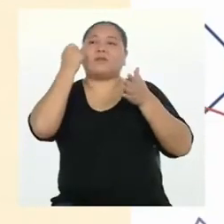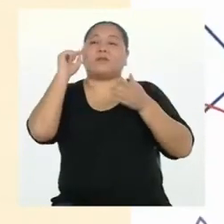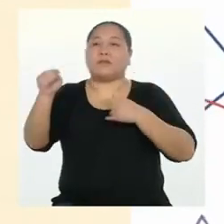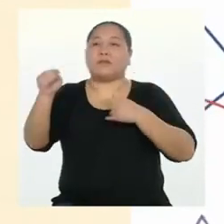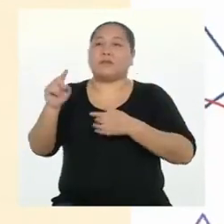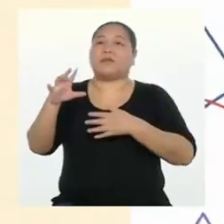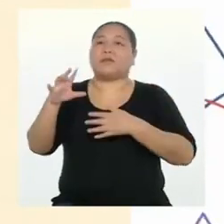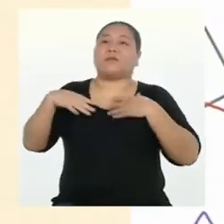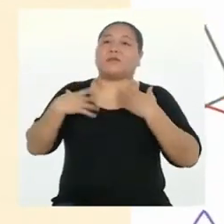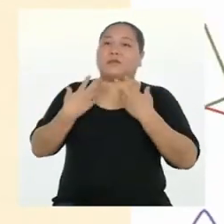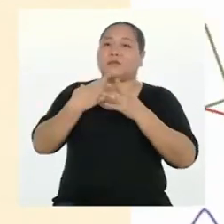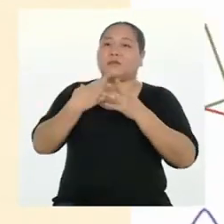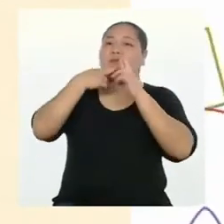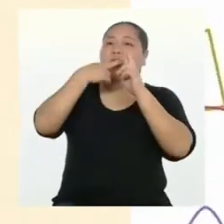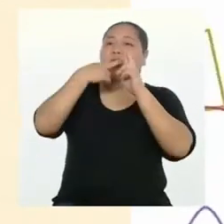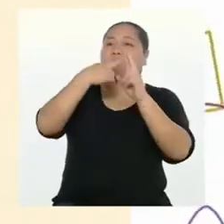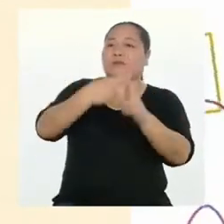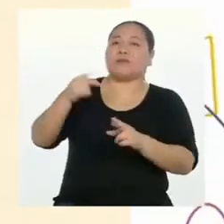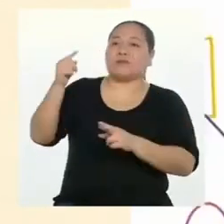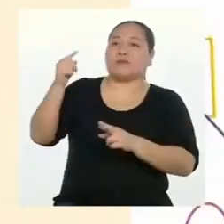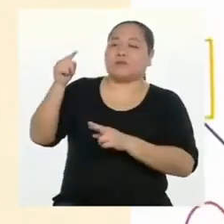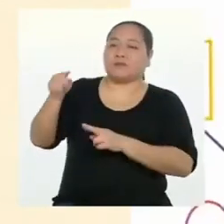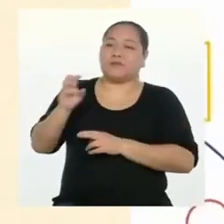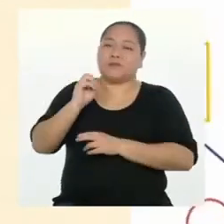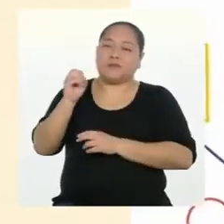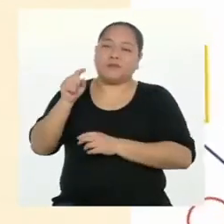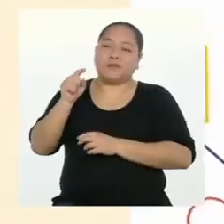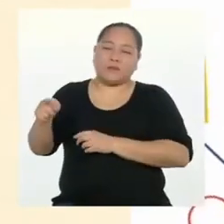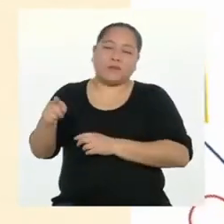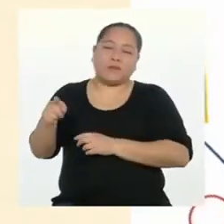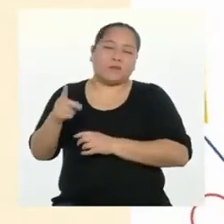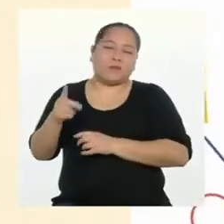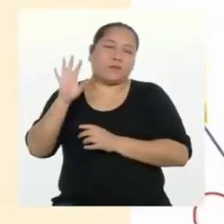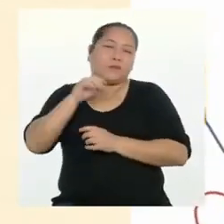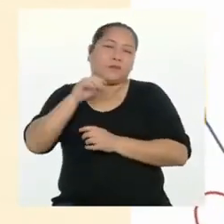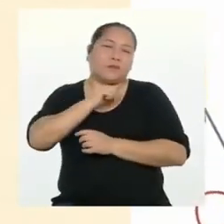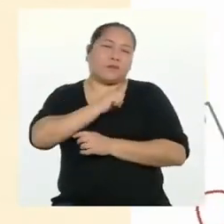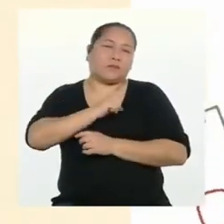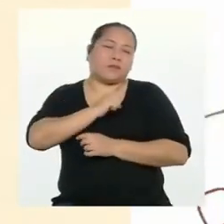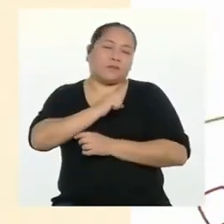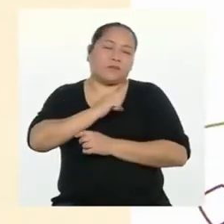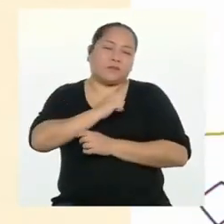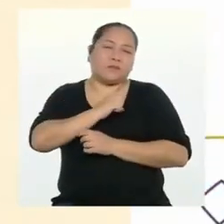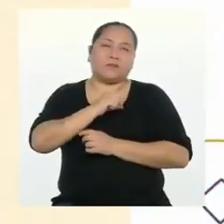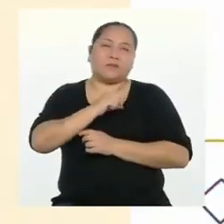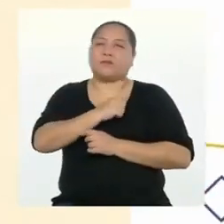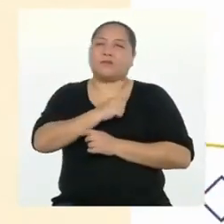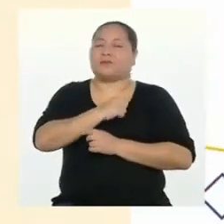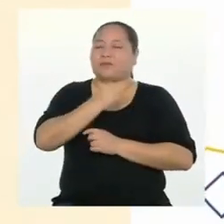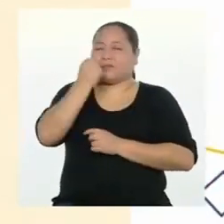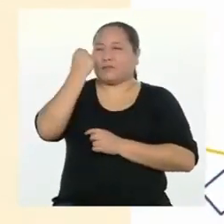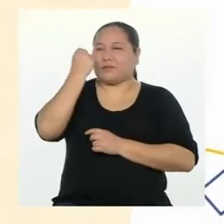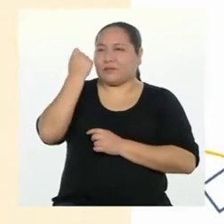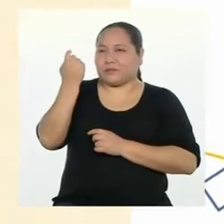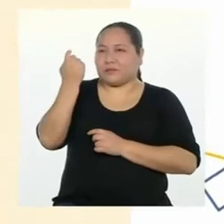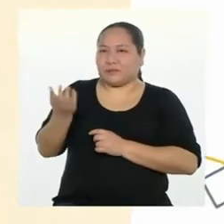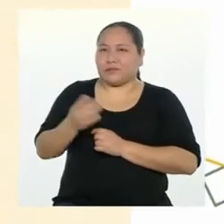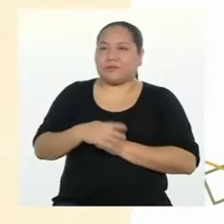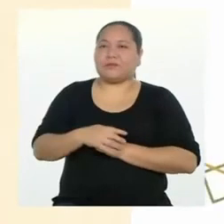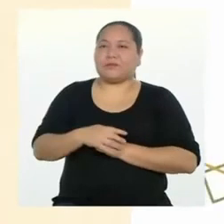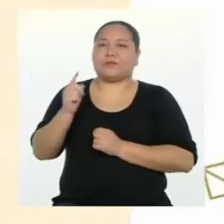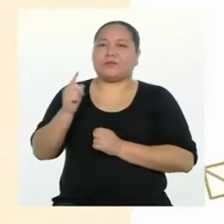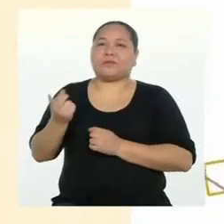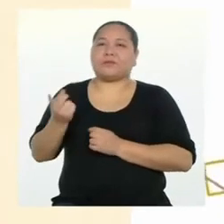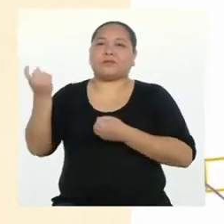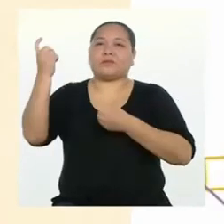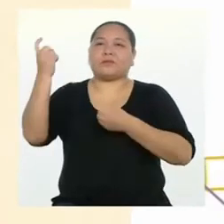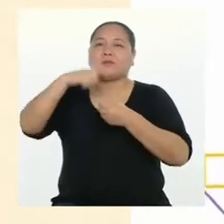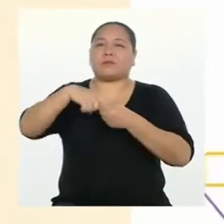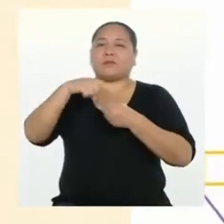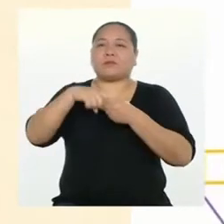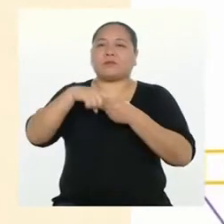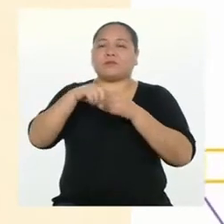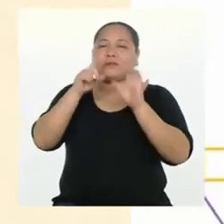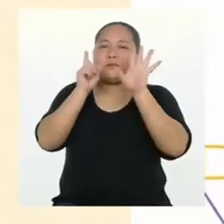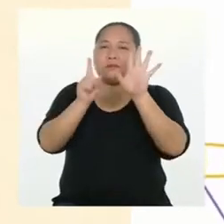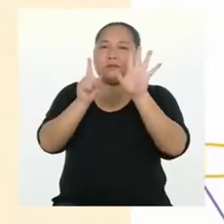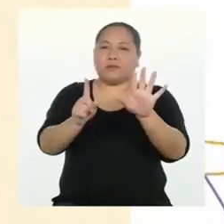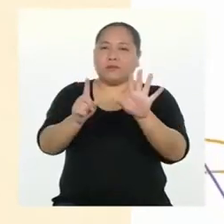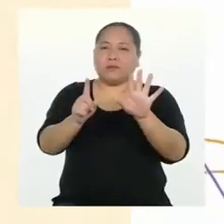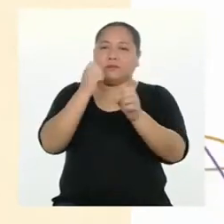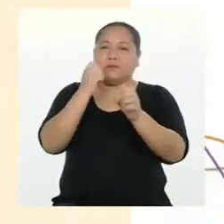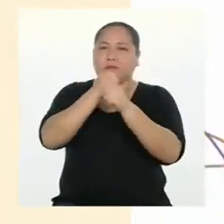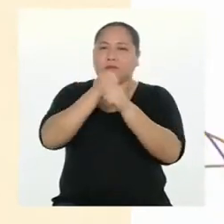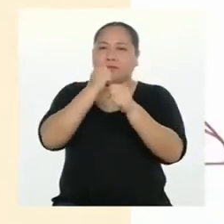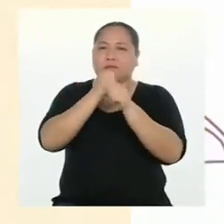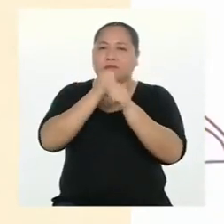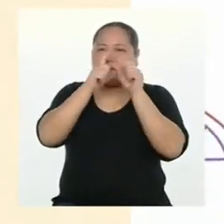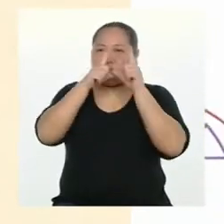de su parte una respuesta o inducir una reacción. Forma parte de una de las seis funciones del lenguaje